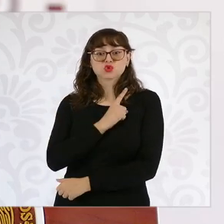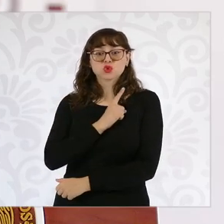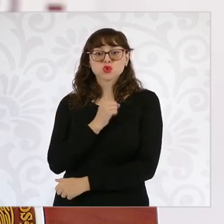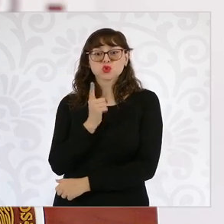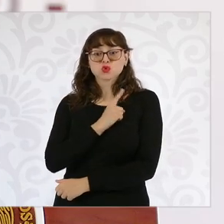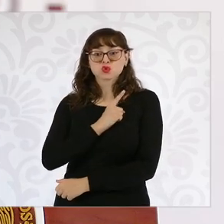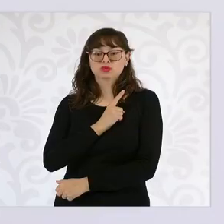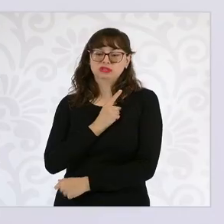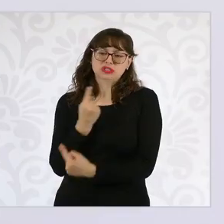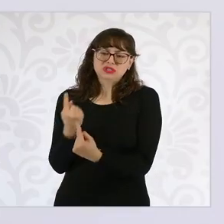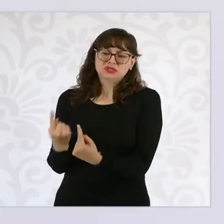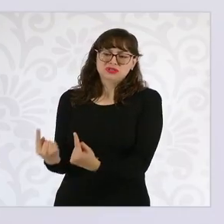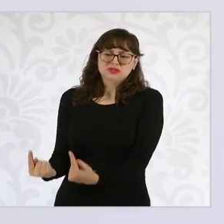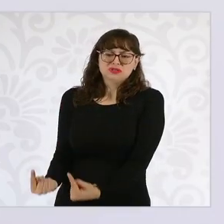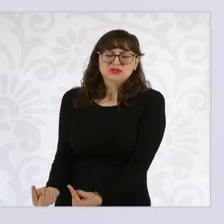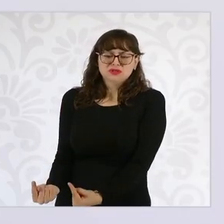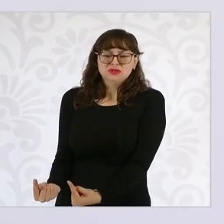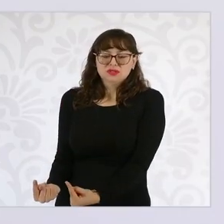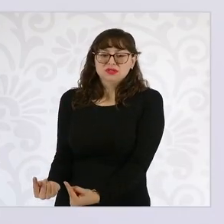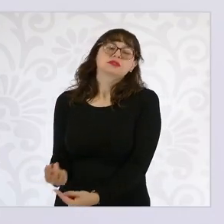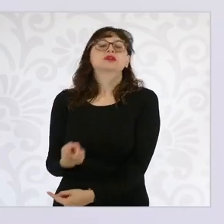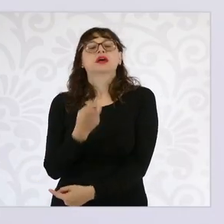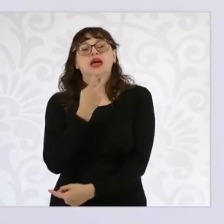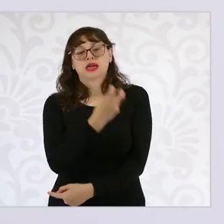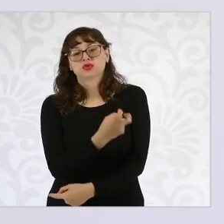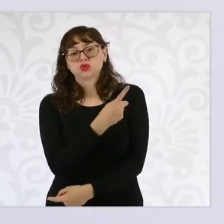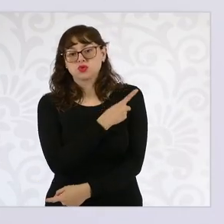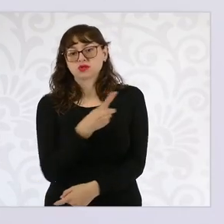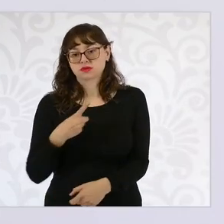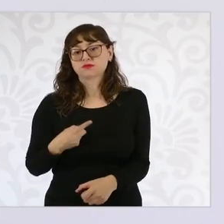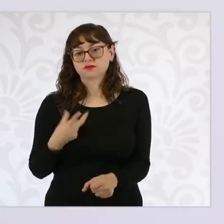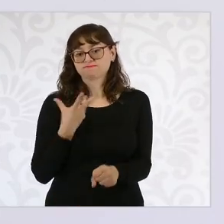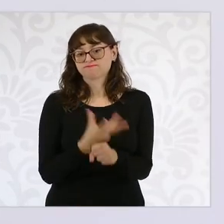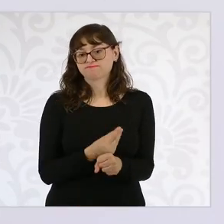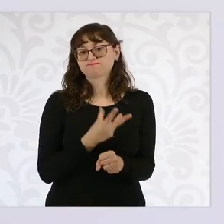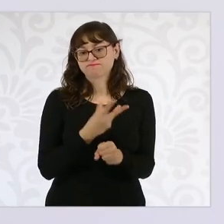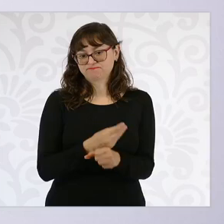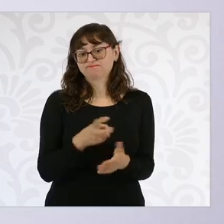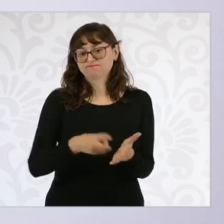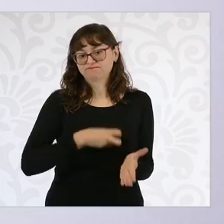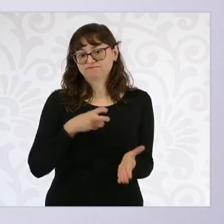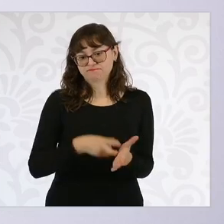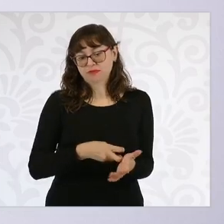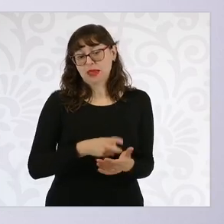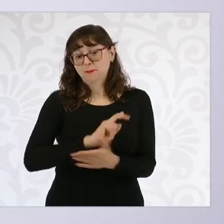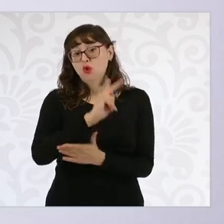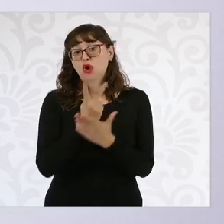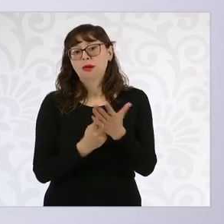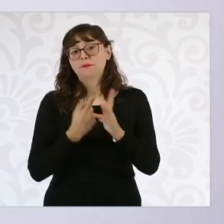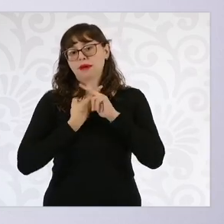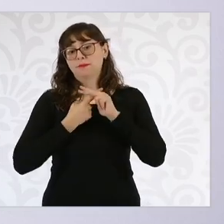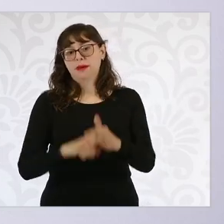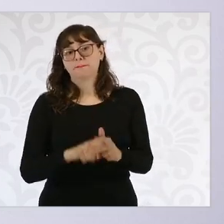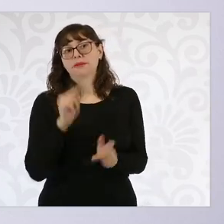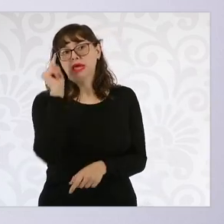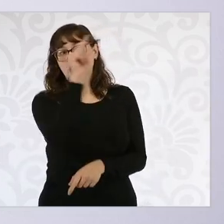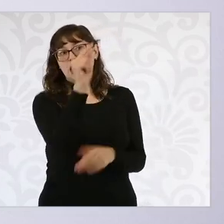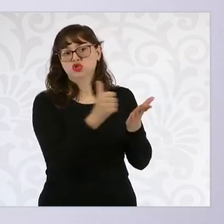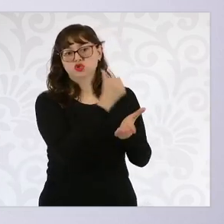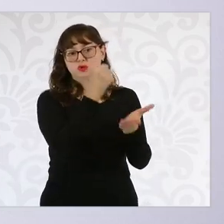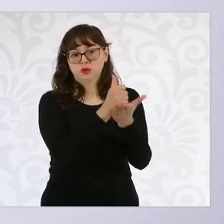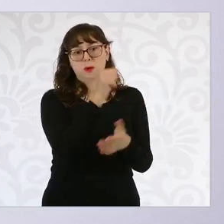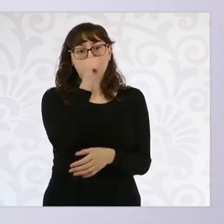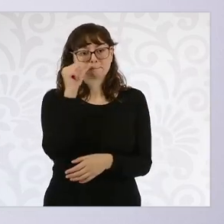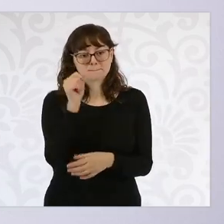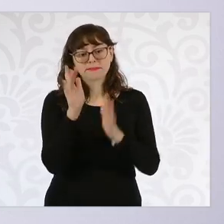casas. Entonces, esa deuda histórica queremos cubrirla empezando por Ciudad Juárez. Entonces, estamos trabajando con el Instituto